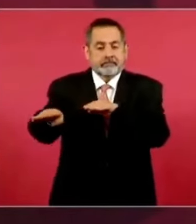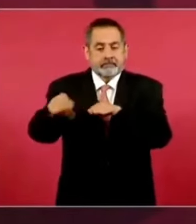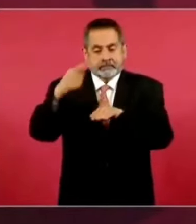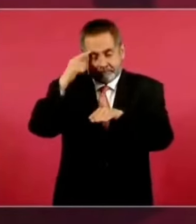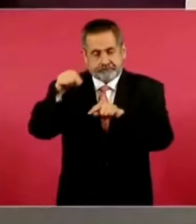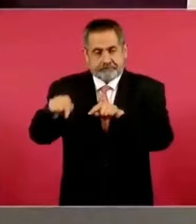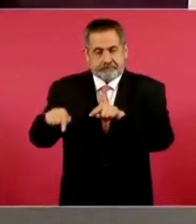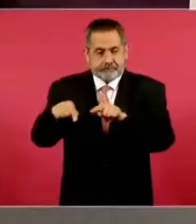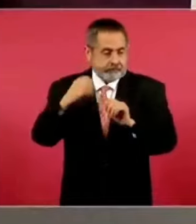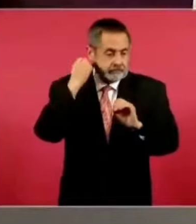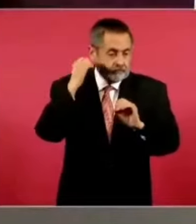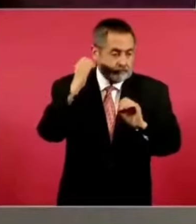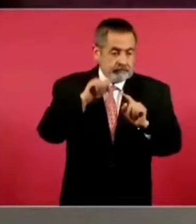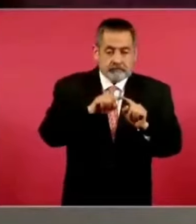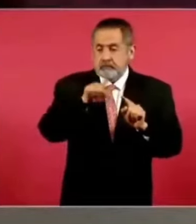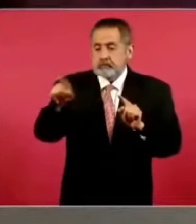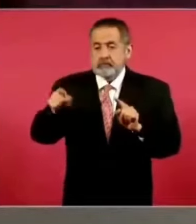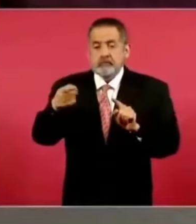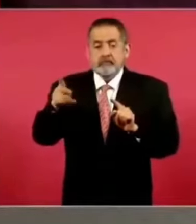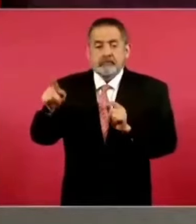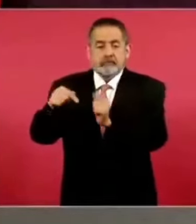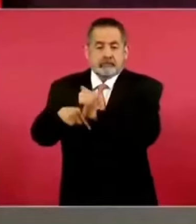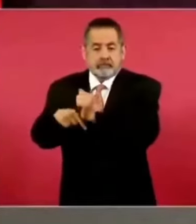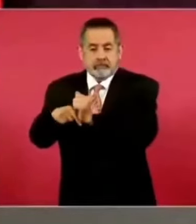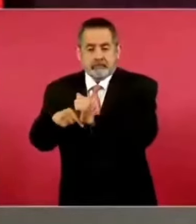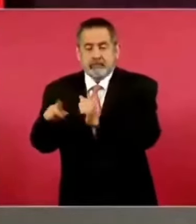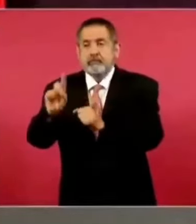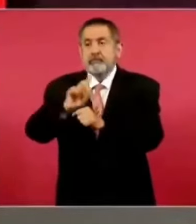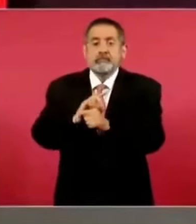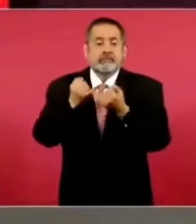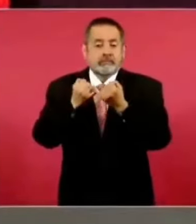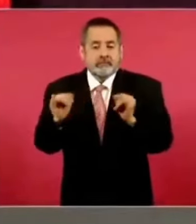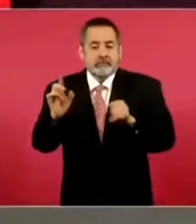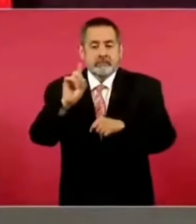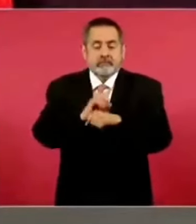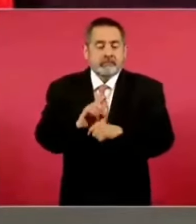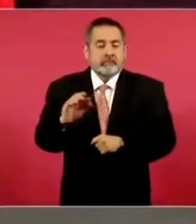a Puerto Escondido el 4 de febrero,